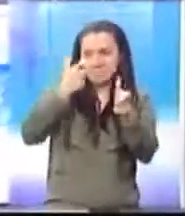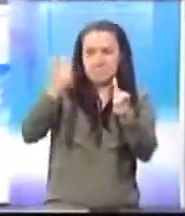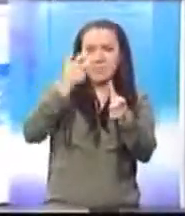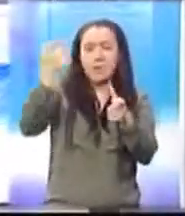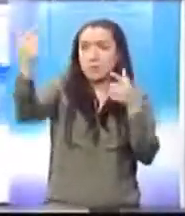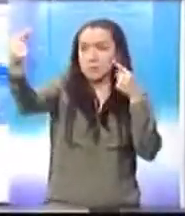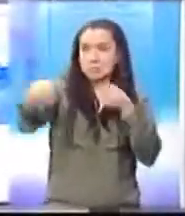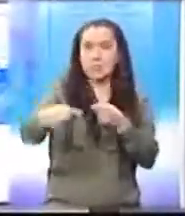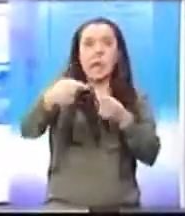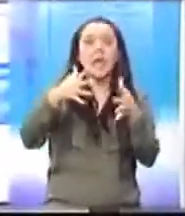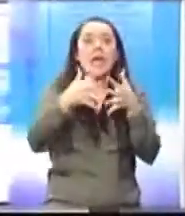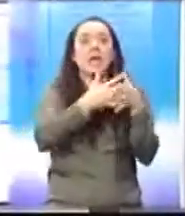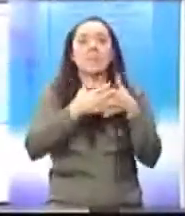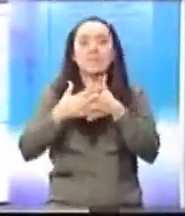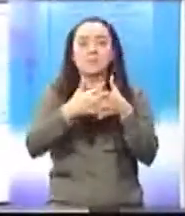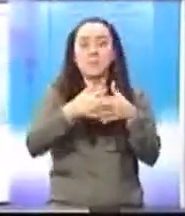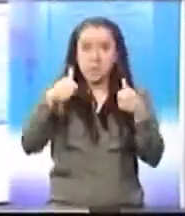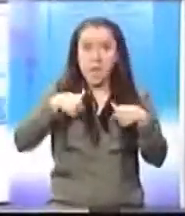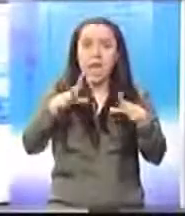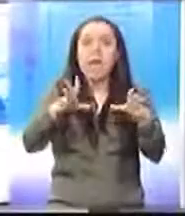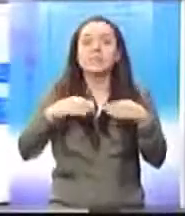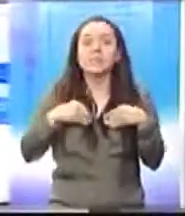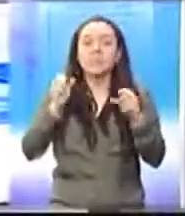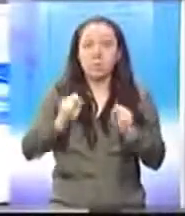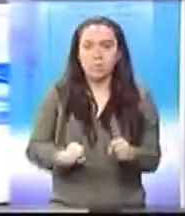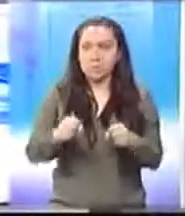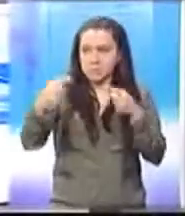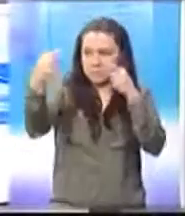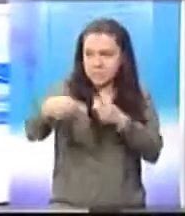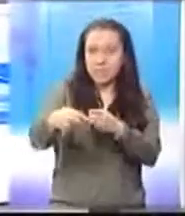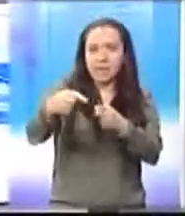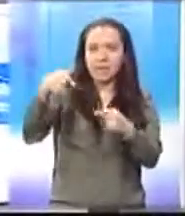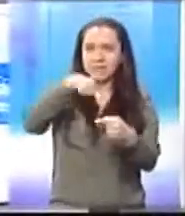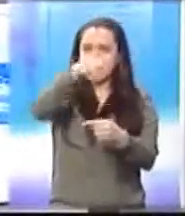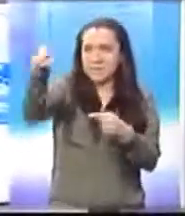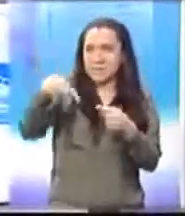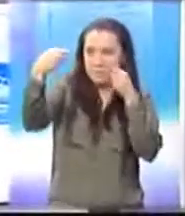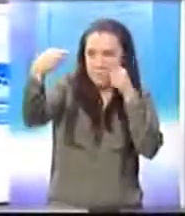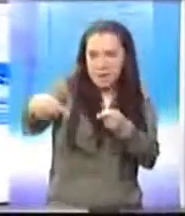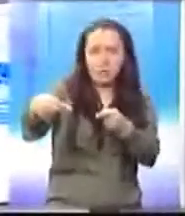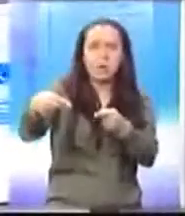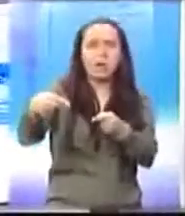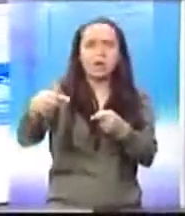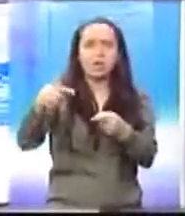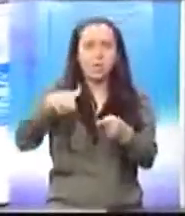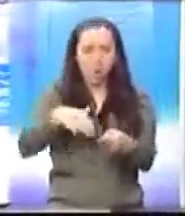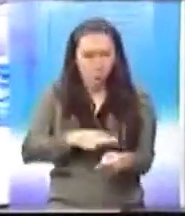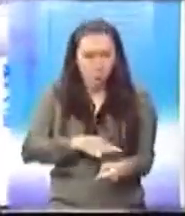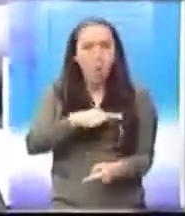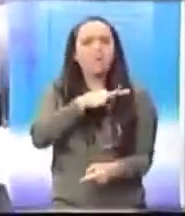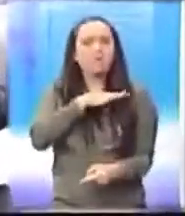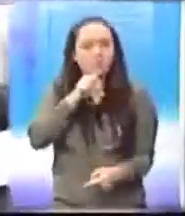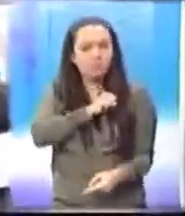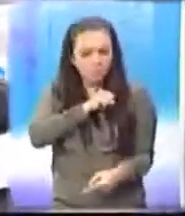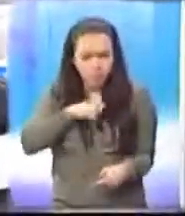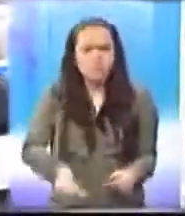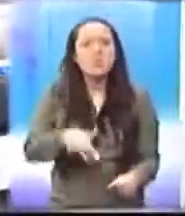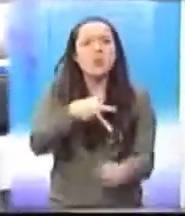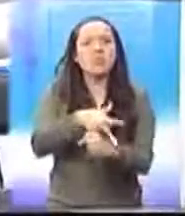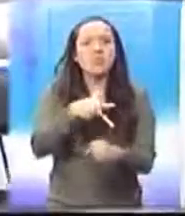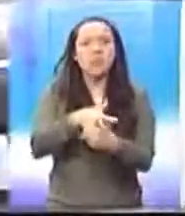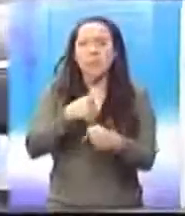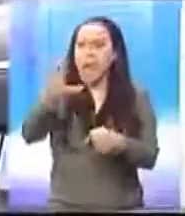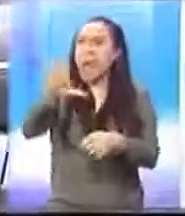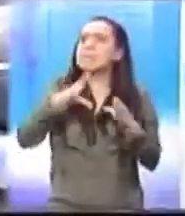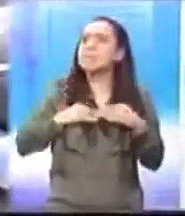la posibilidad de adquirir armas para combatir a sus enemigos internos. ¿Dónde quedó ese orgullo castrense de no